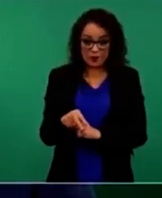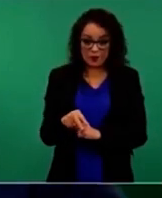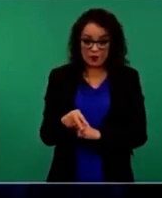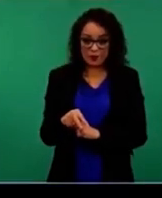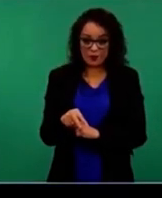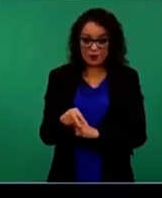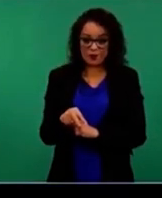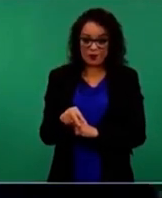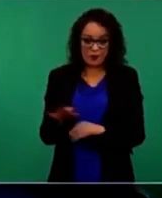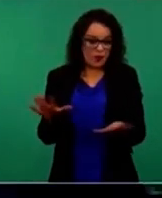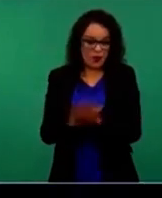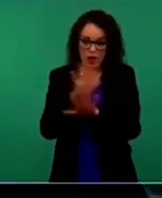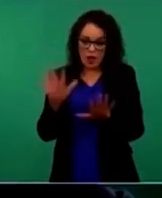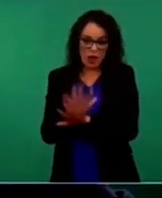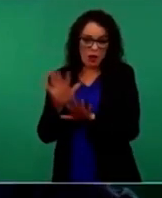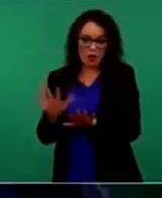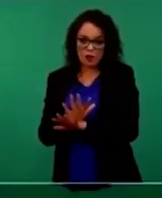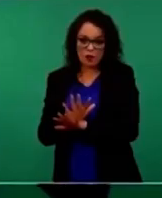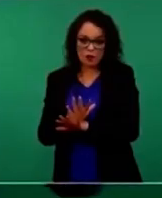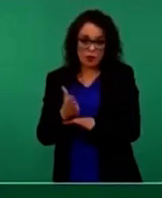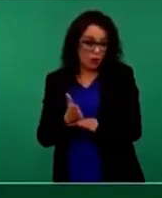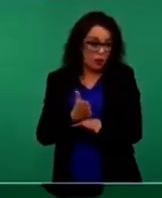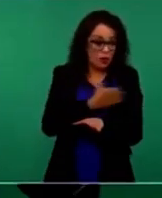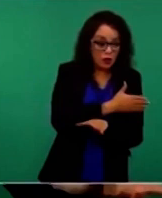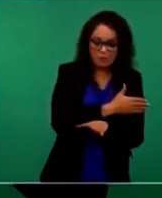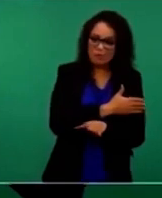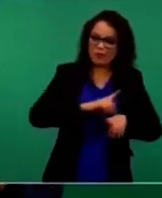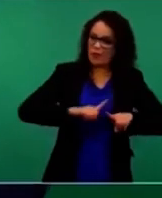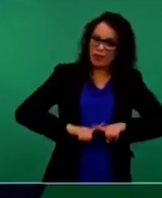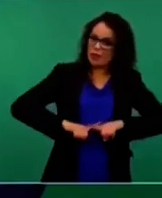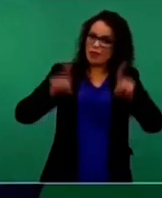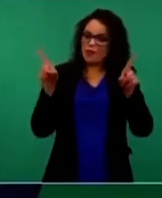Y es distinto a lo que ellos